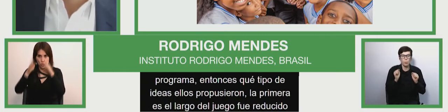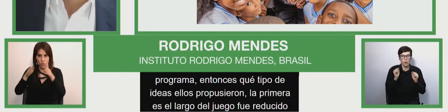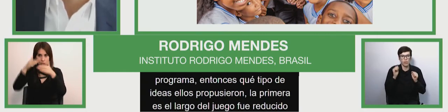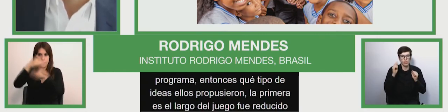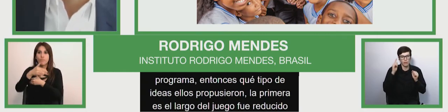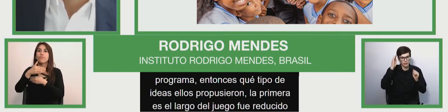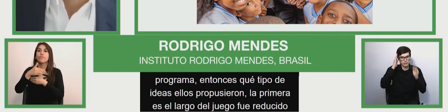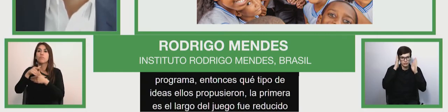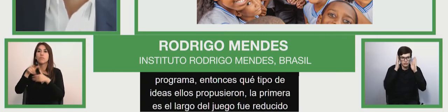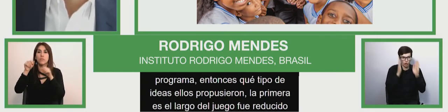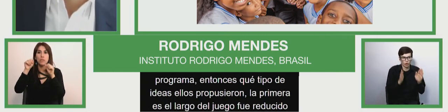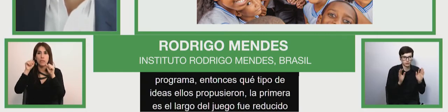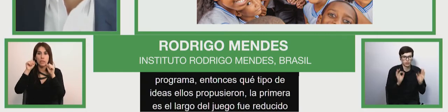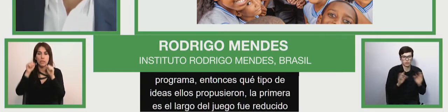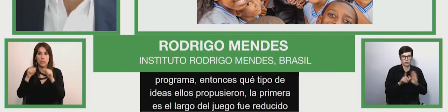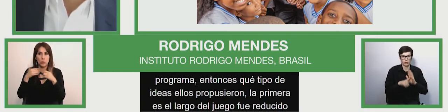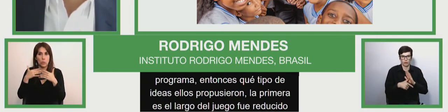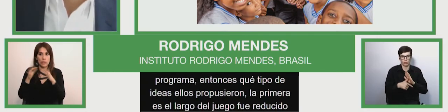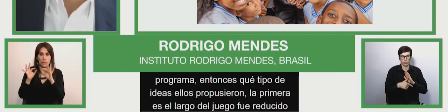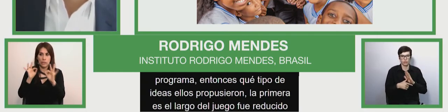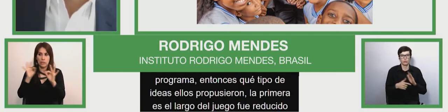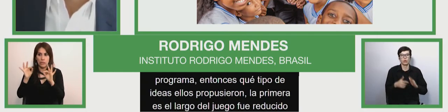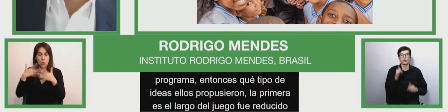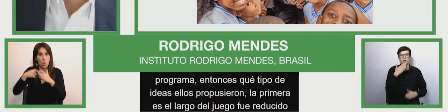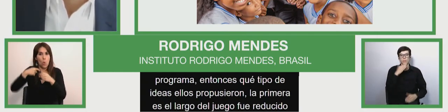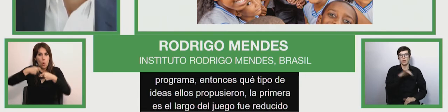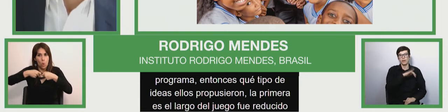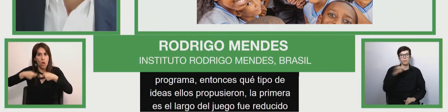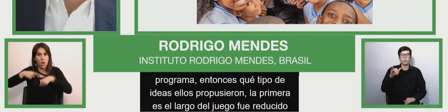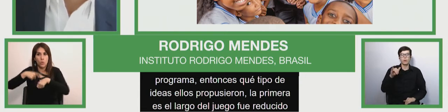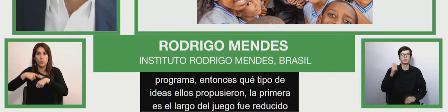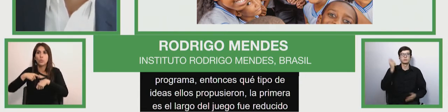el juez comenzó a usar